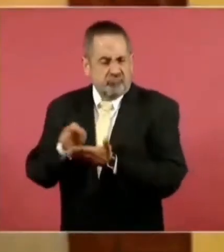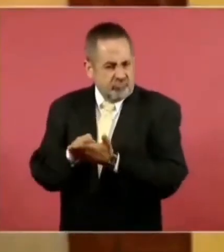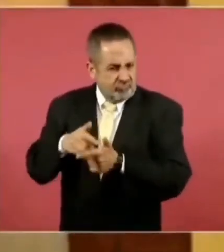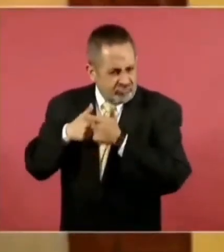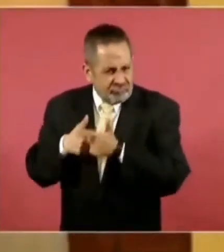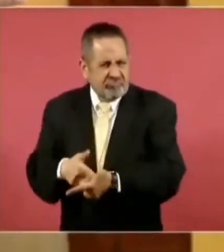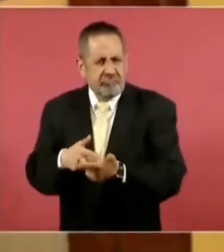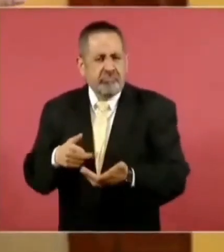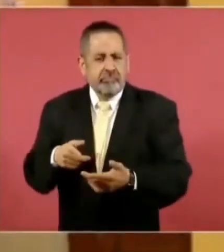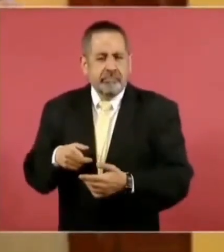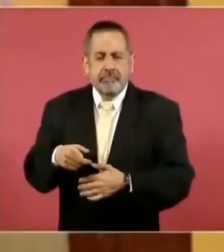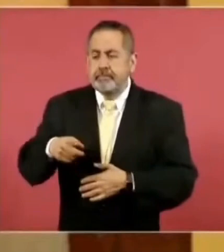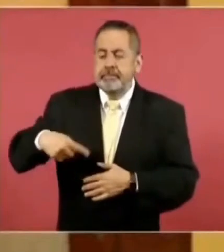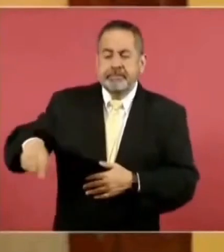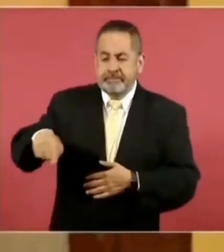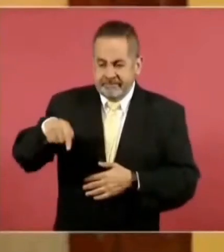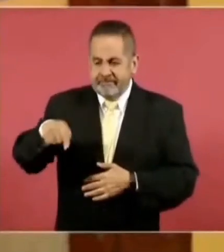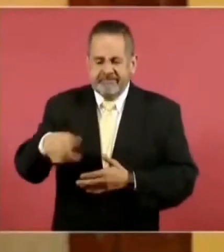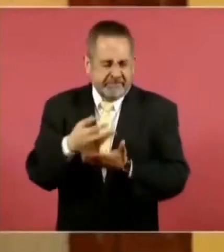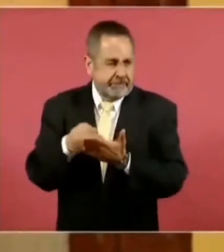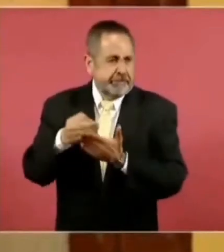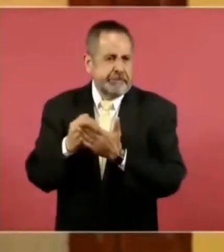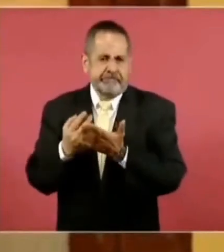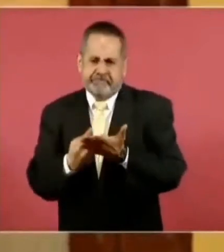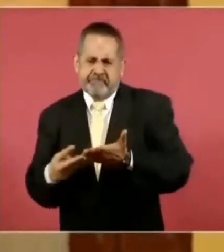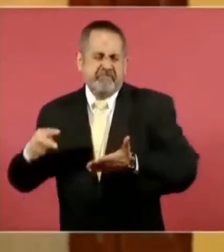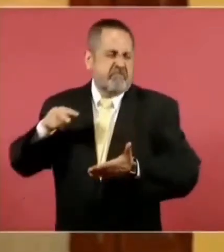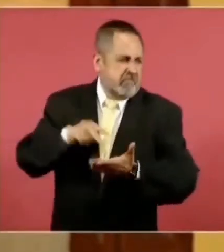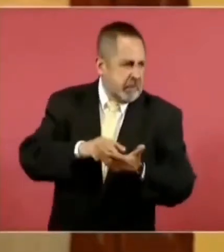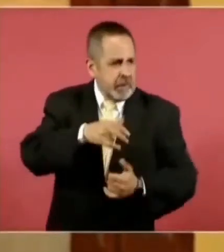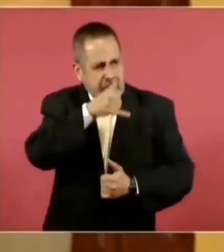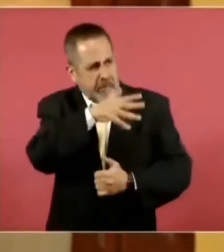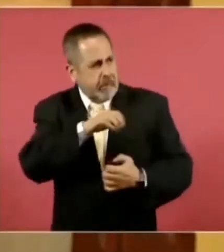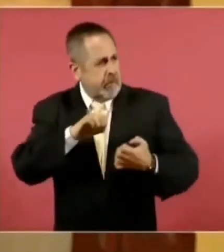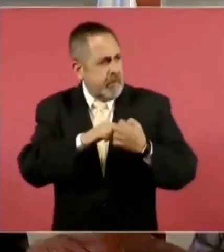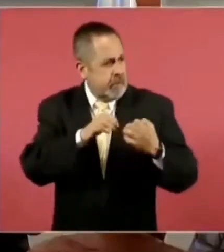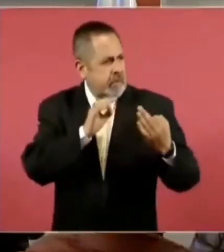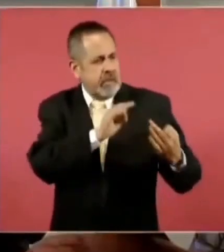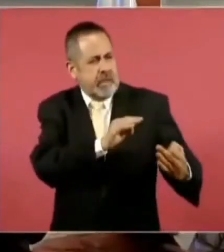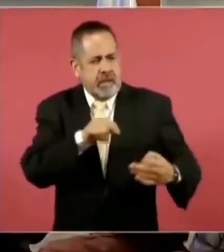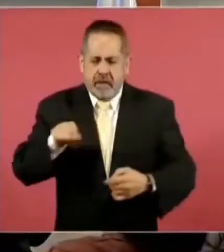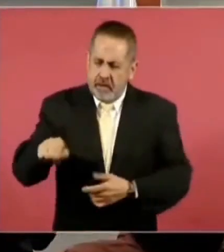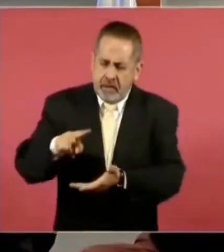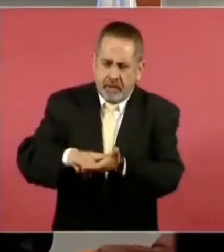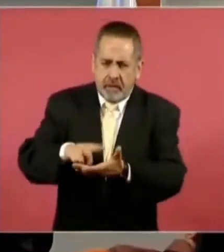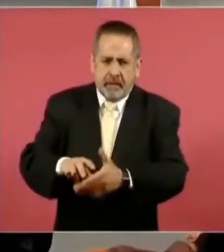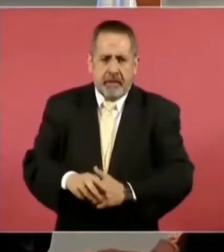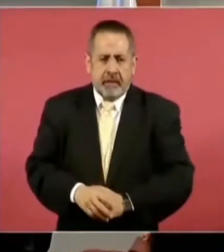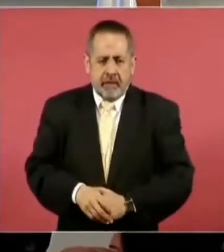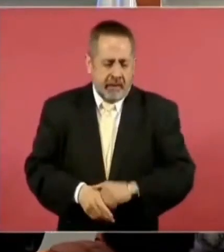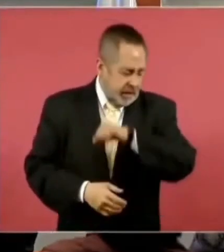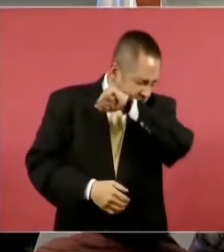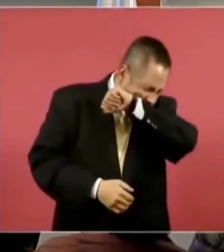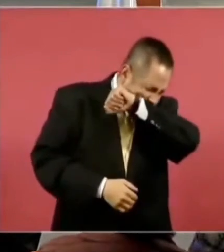lo harán valer y sabrán reivindicarlo algún día. Es